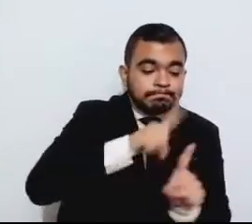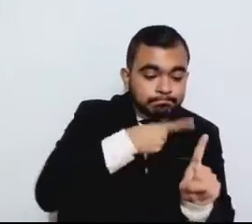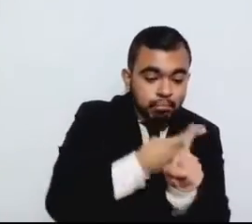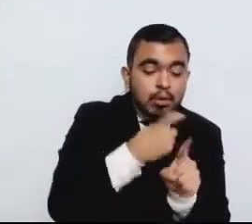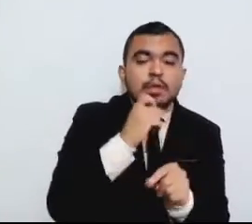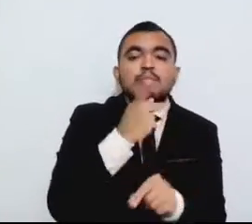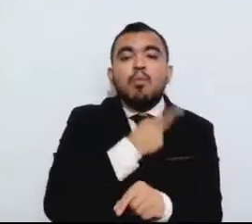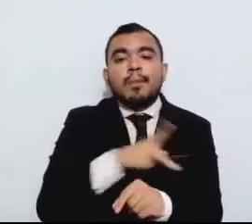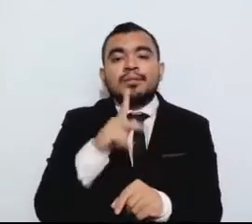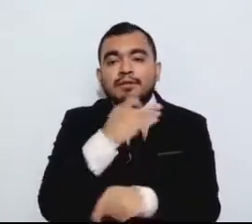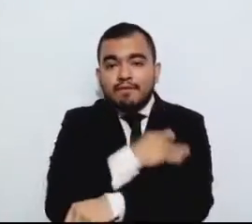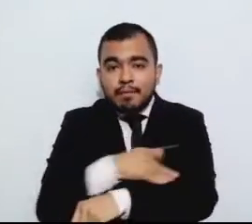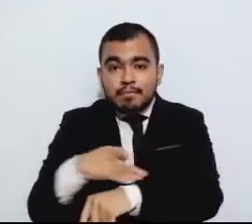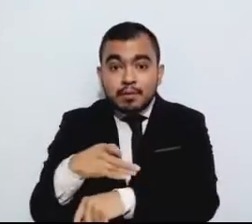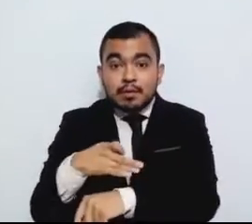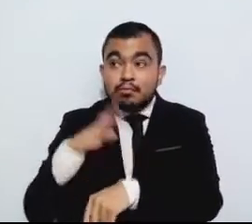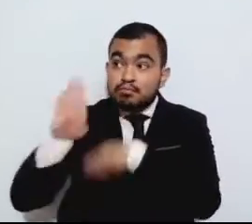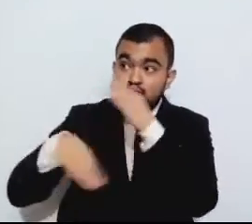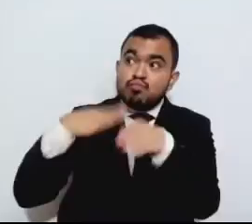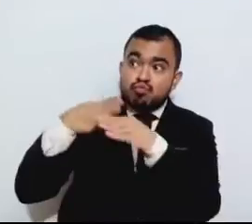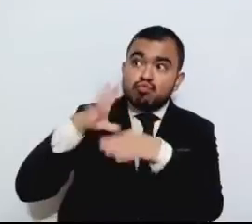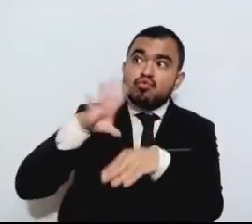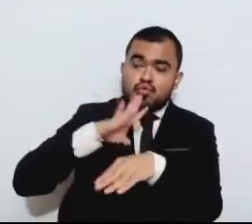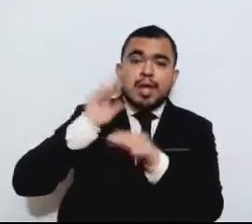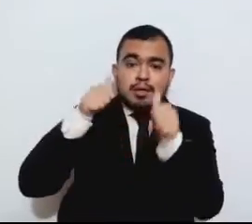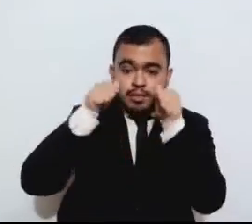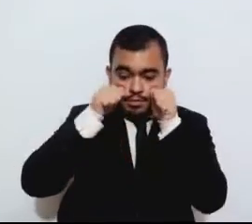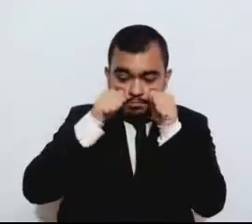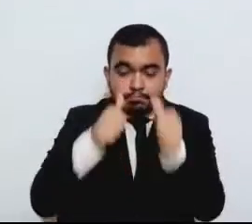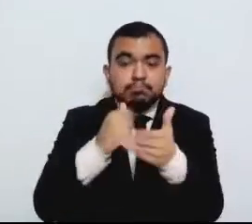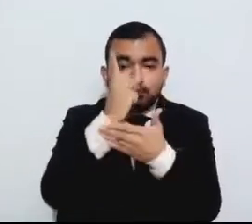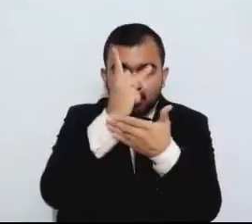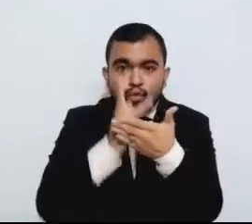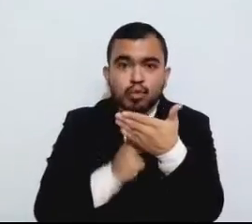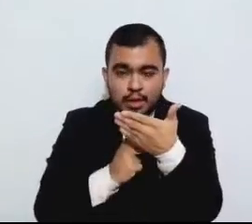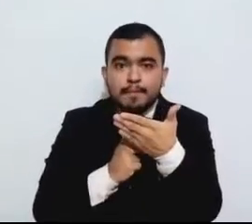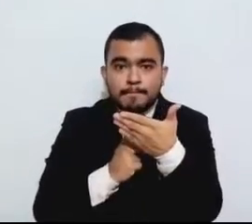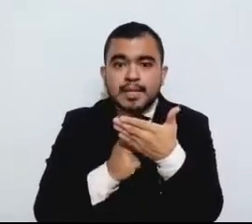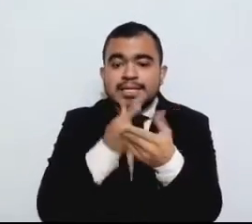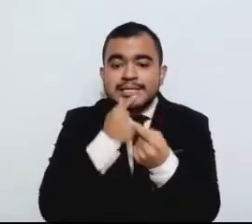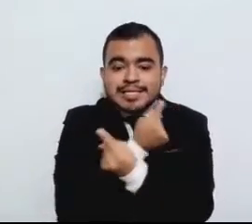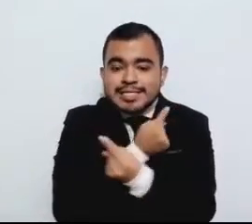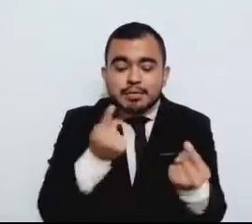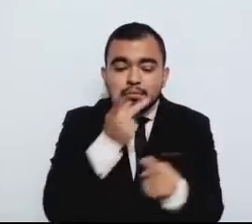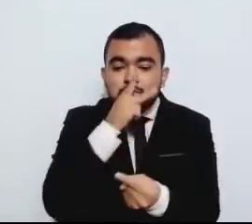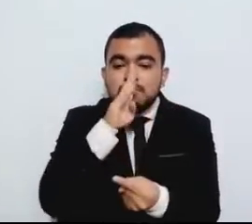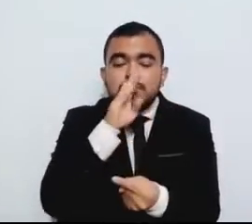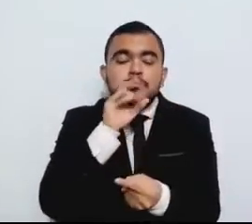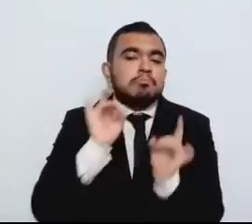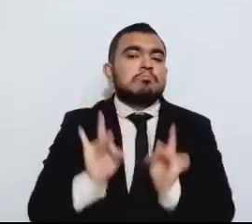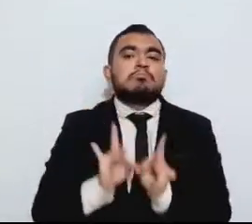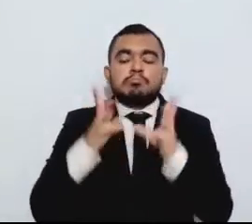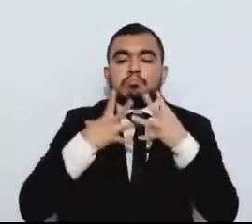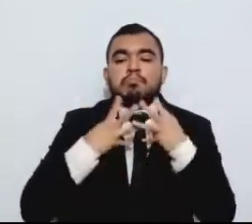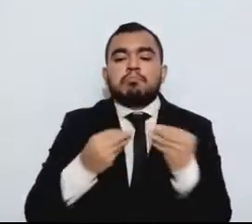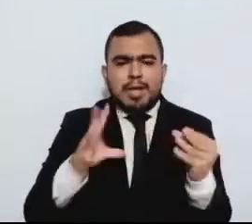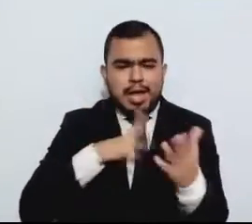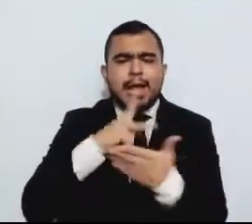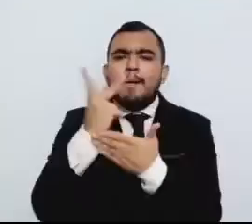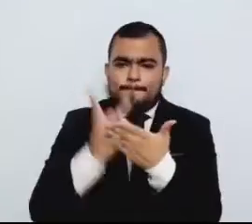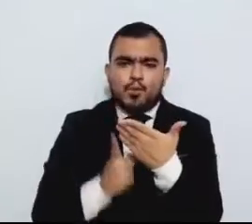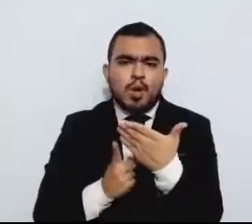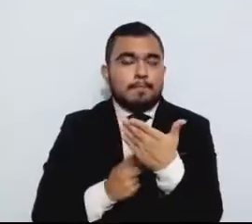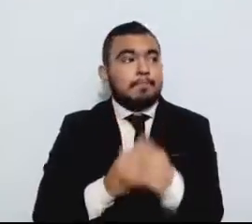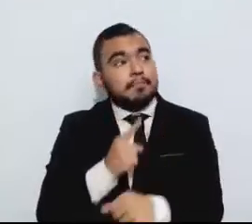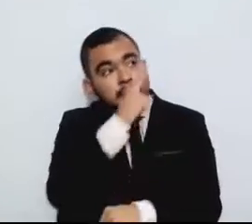programas para atender a la niñez huérfana a causa de epidemias o problemas similares. En Estados Unidos,